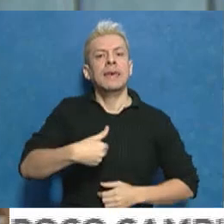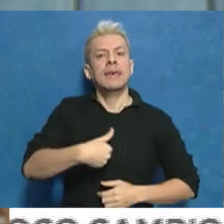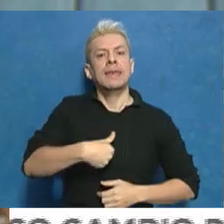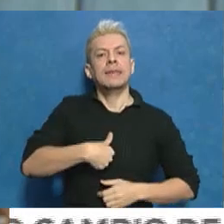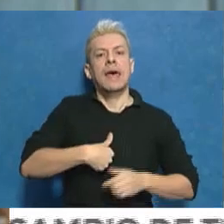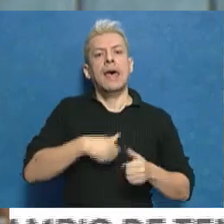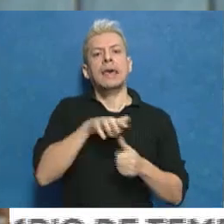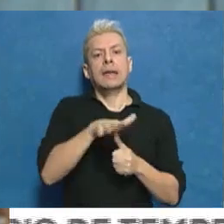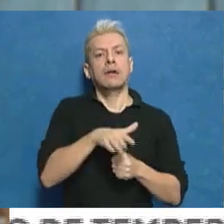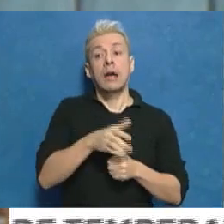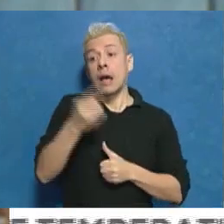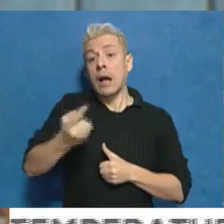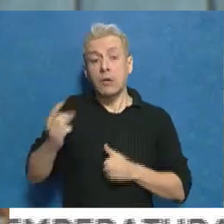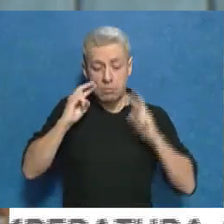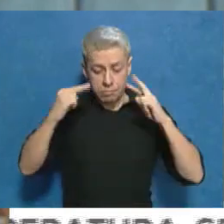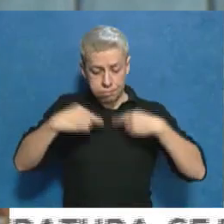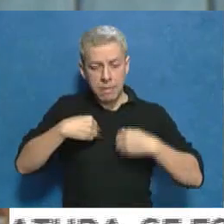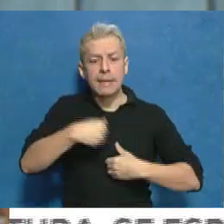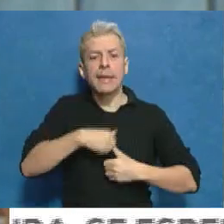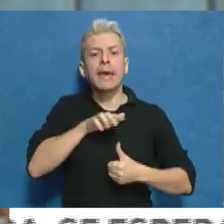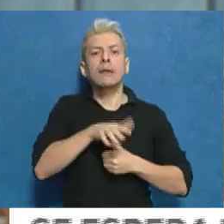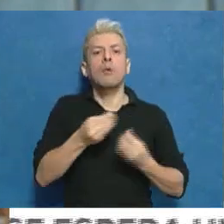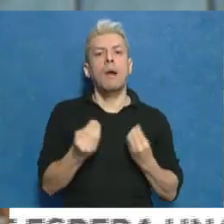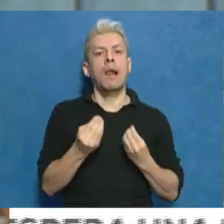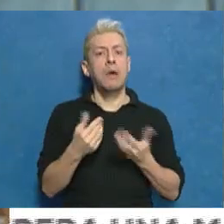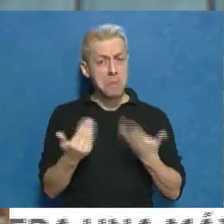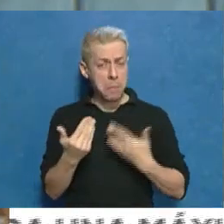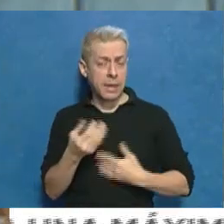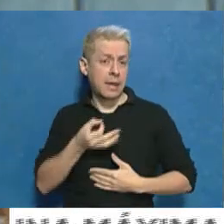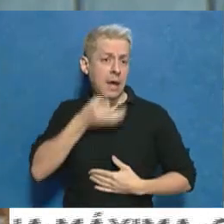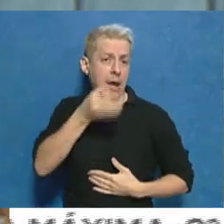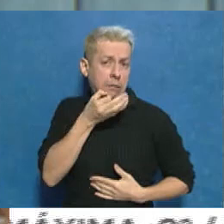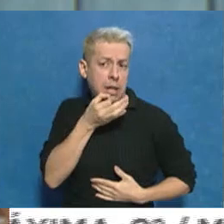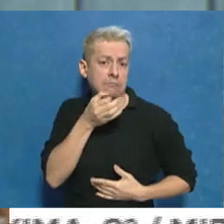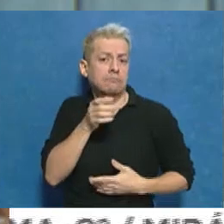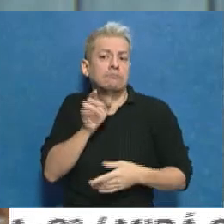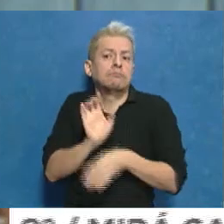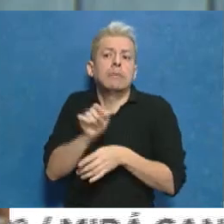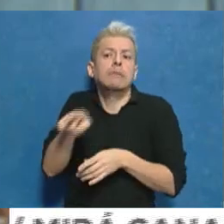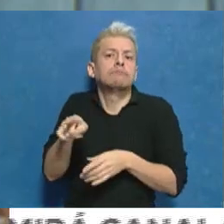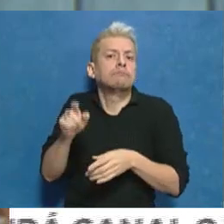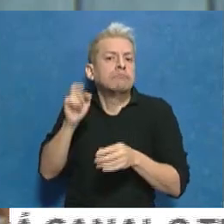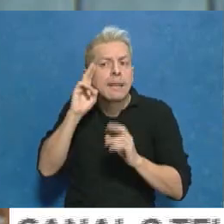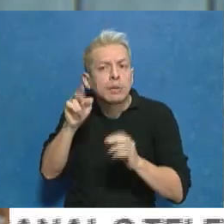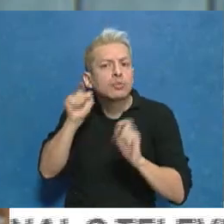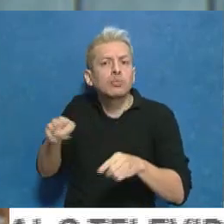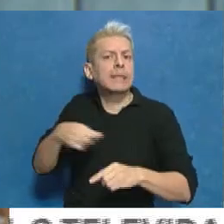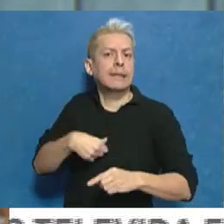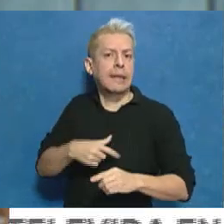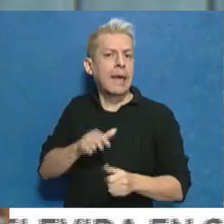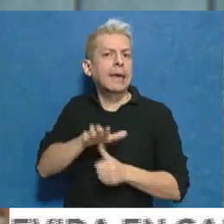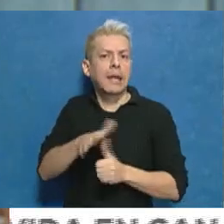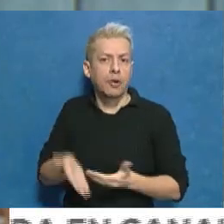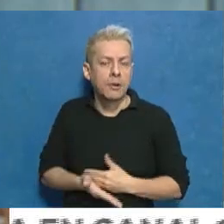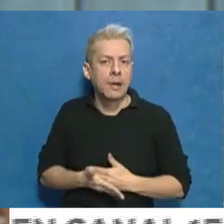y es de ahí que emana, digamos, el lenguaje inclusivo de poder mencionar, nombrar a las personas cómo se autoperciben, ¿no? Una E,